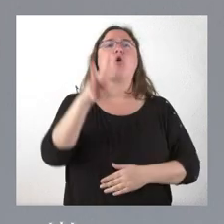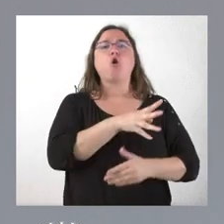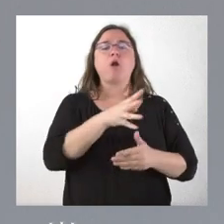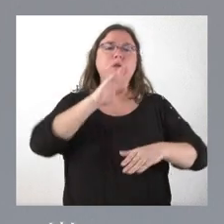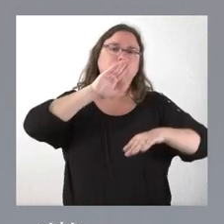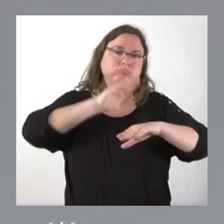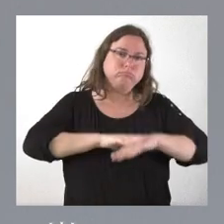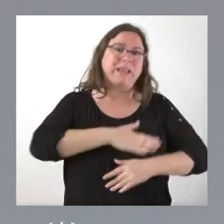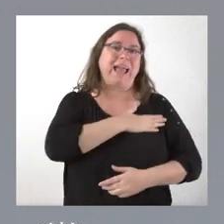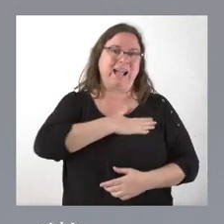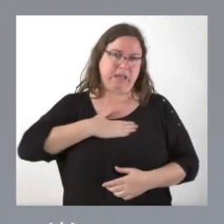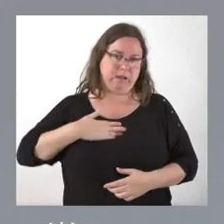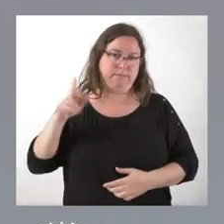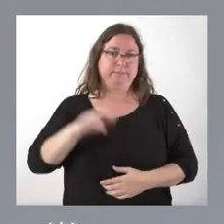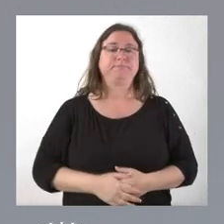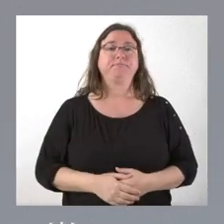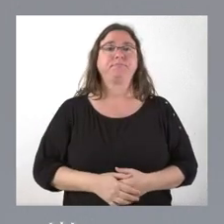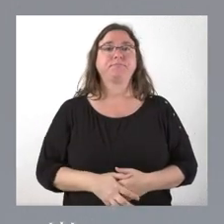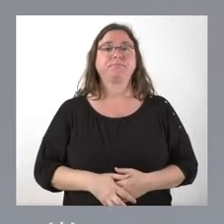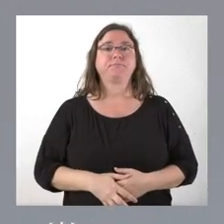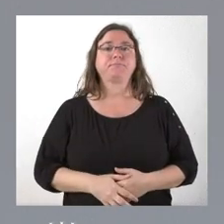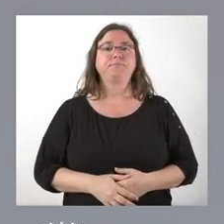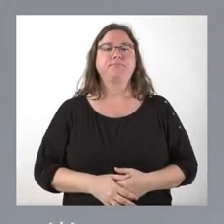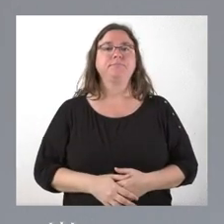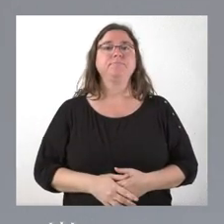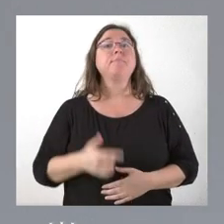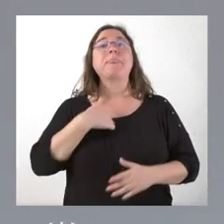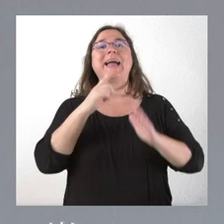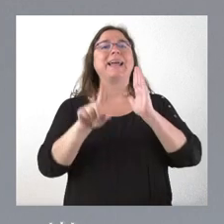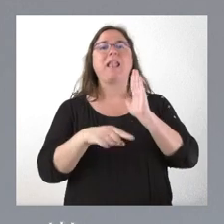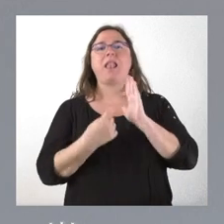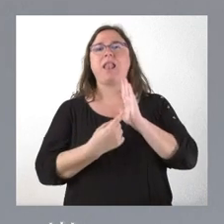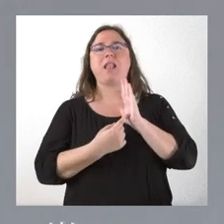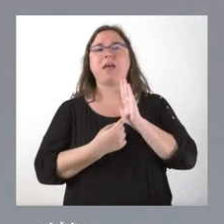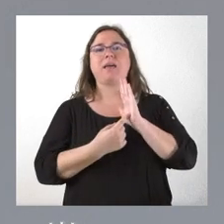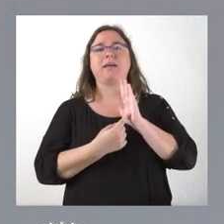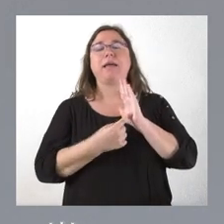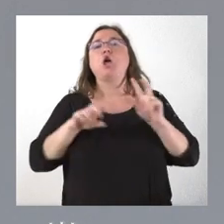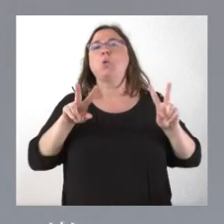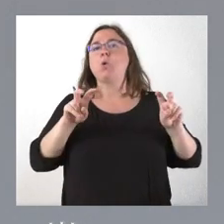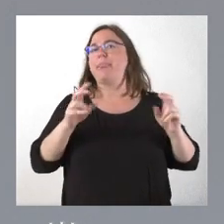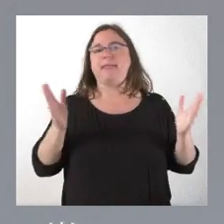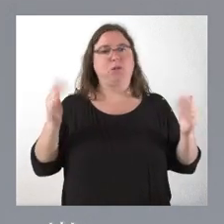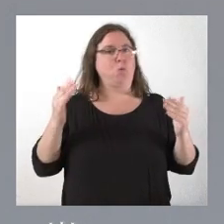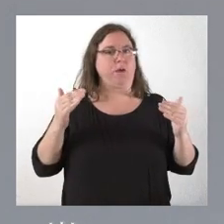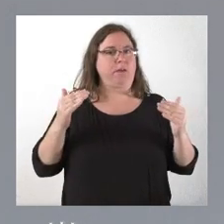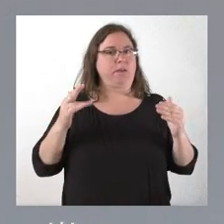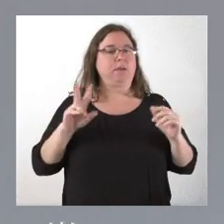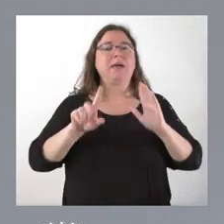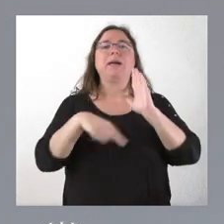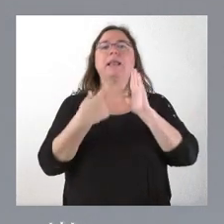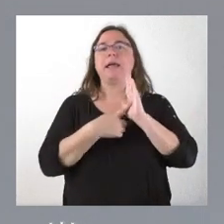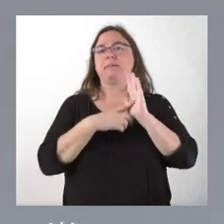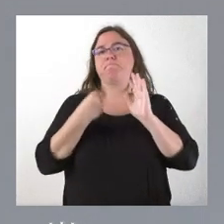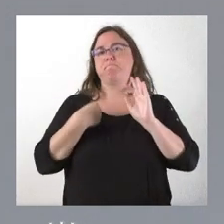cumplan. En este sentido, la ley no tiene novedades. La ley sigue siendo la